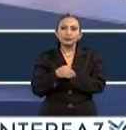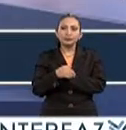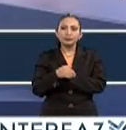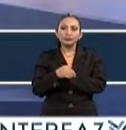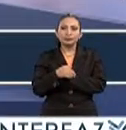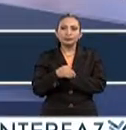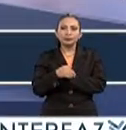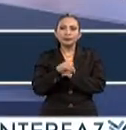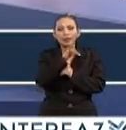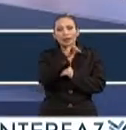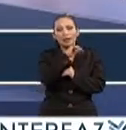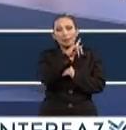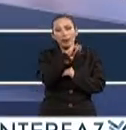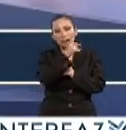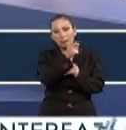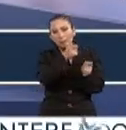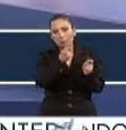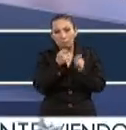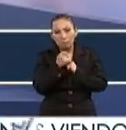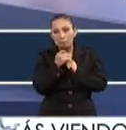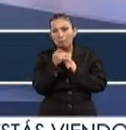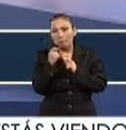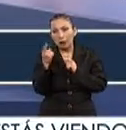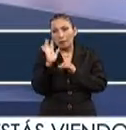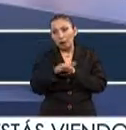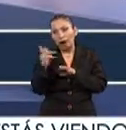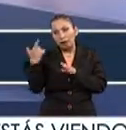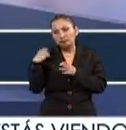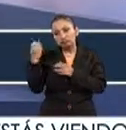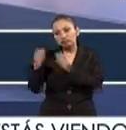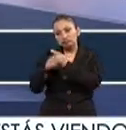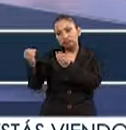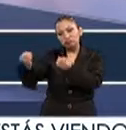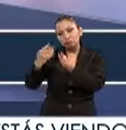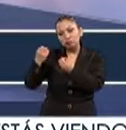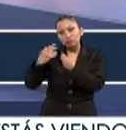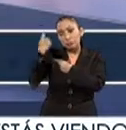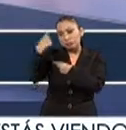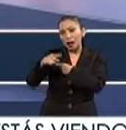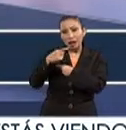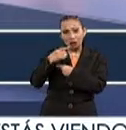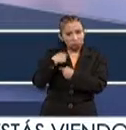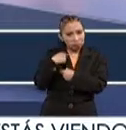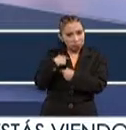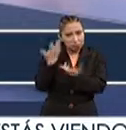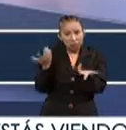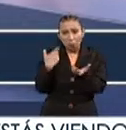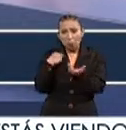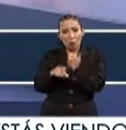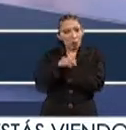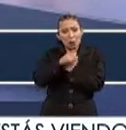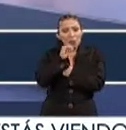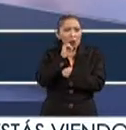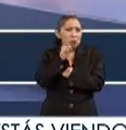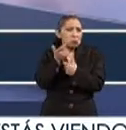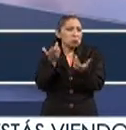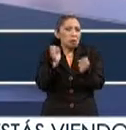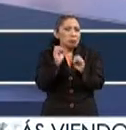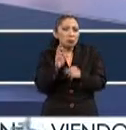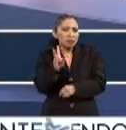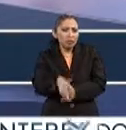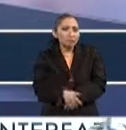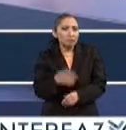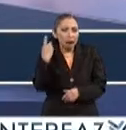el instituto creo que me dio bastantes herramientas, entonces para mí no fue, no tuve gran problema realmente